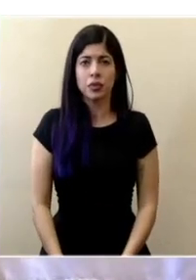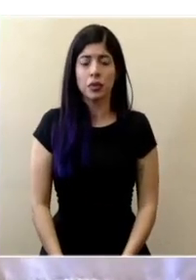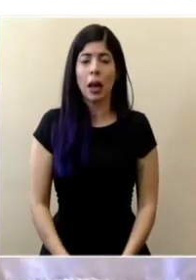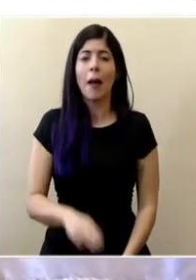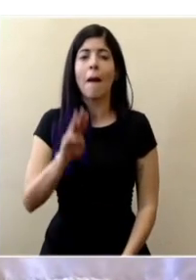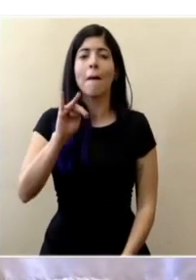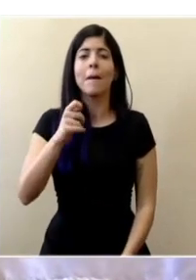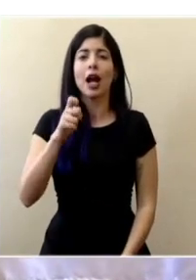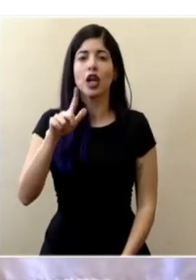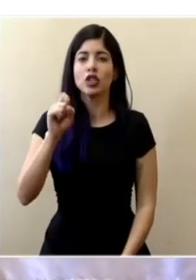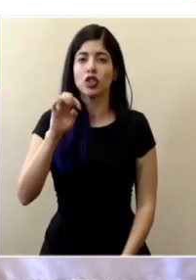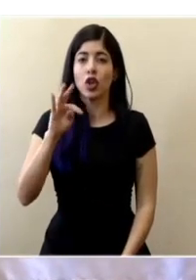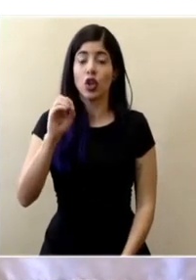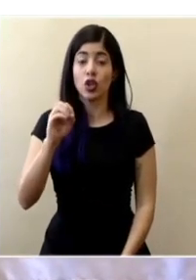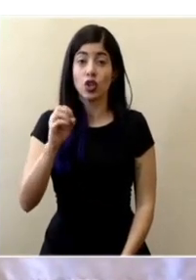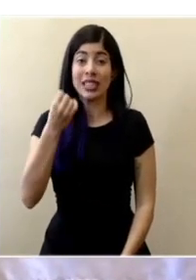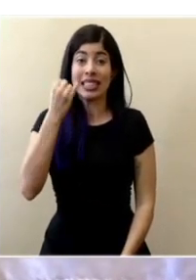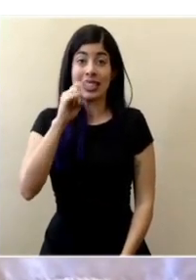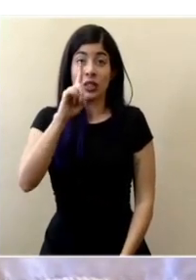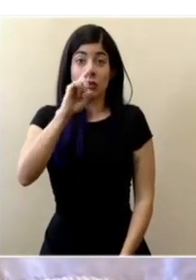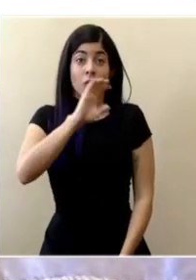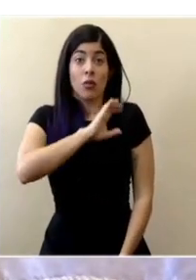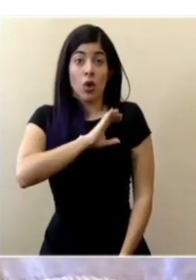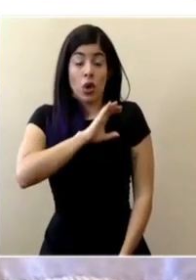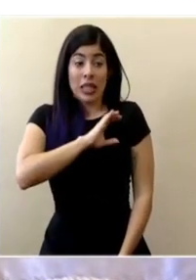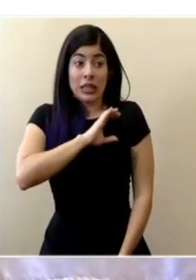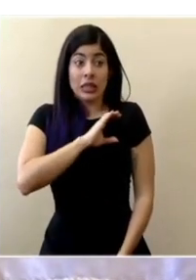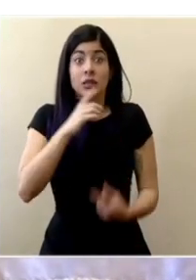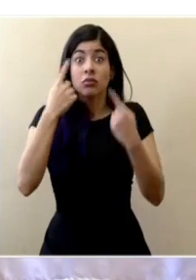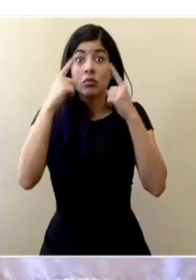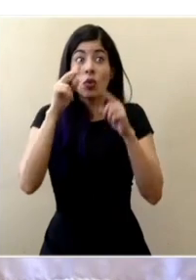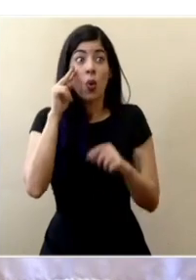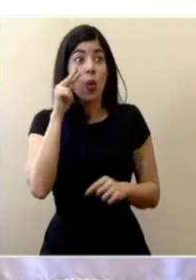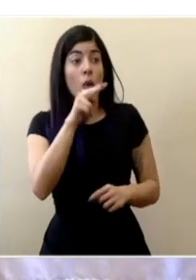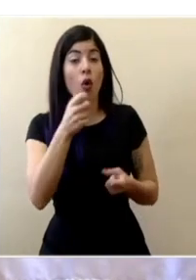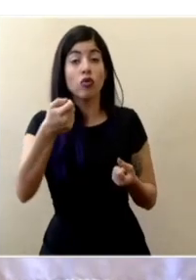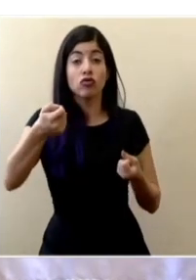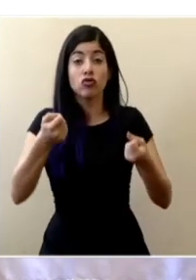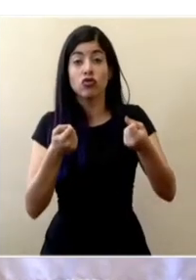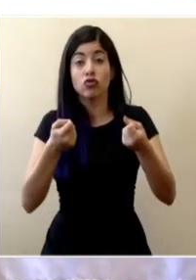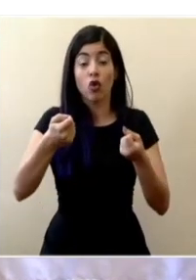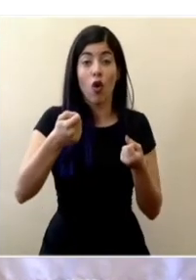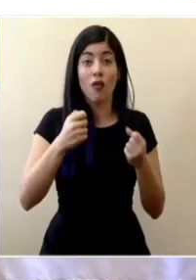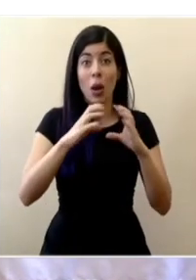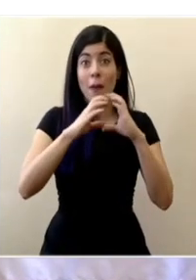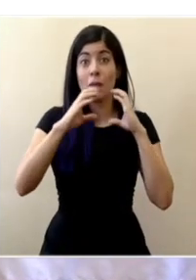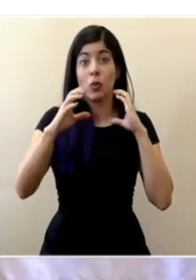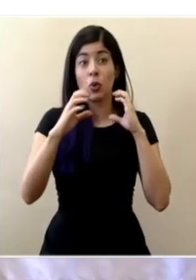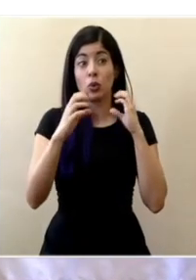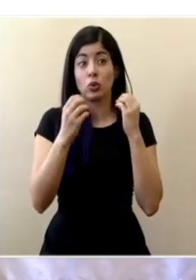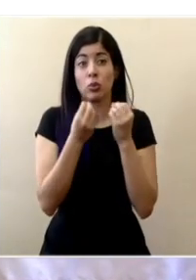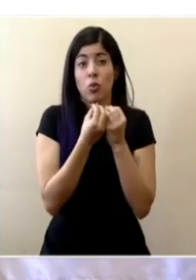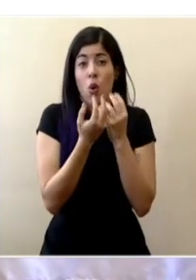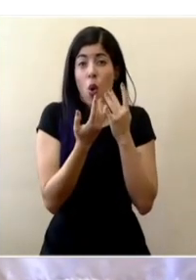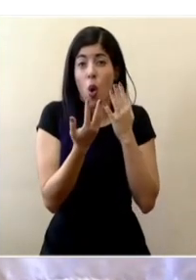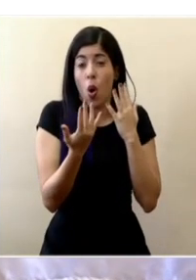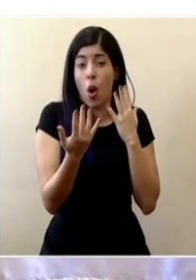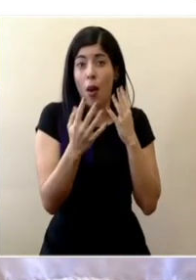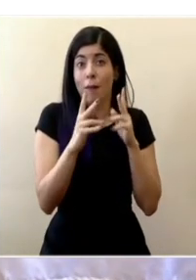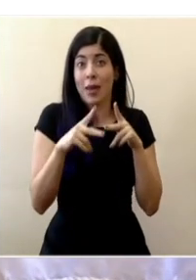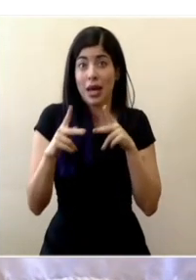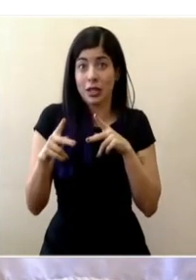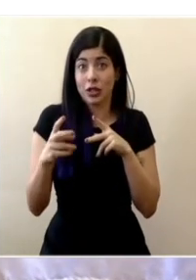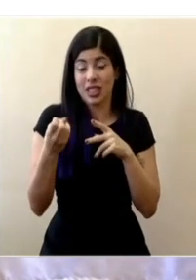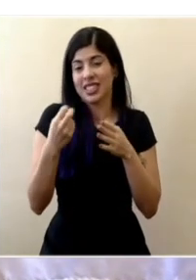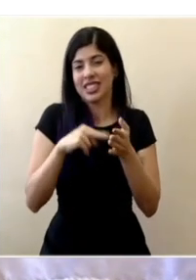Don Michael Soto en el caso como oficial de la fuerza pública logre ver a un chofer de bus que va con una capacidad no permitida de pasajeros es